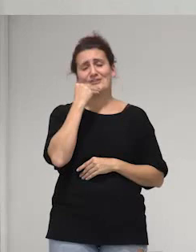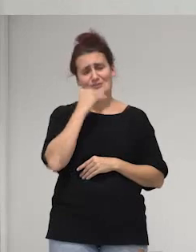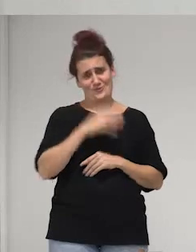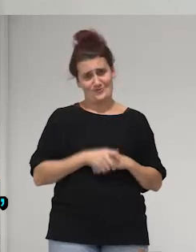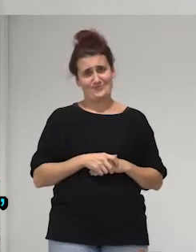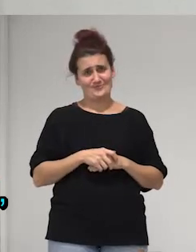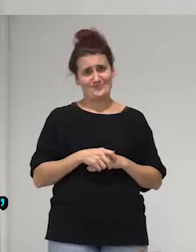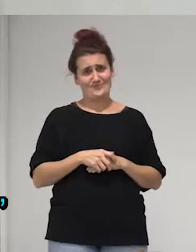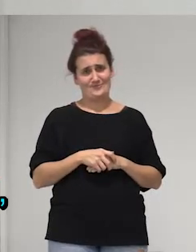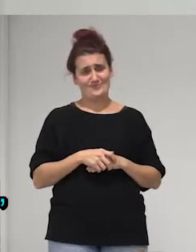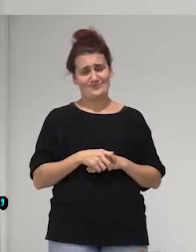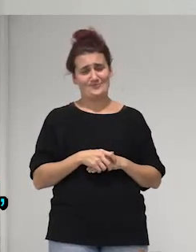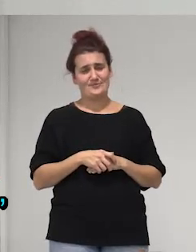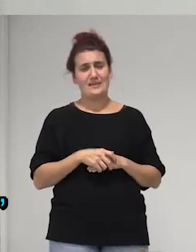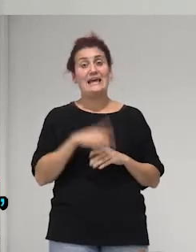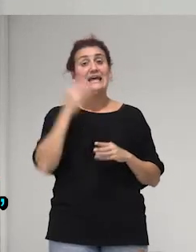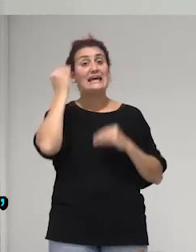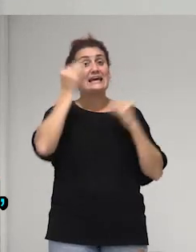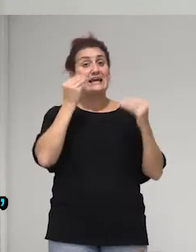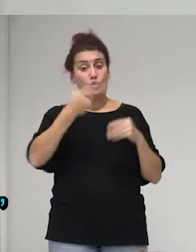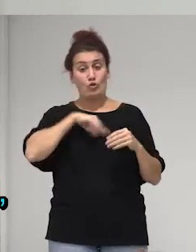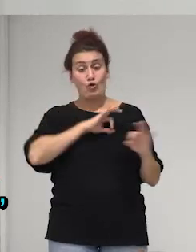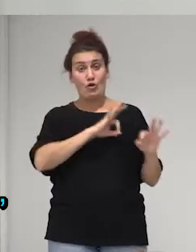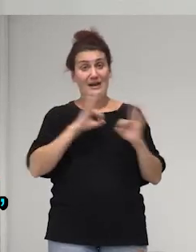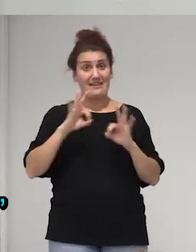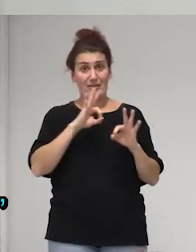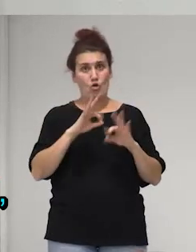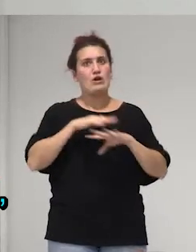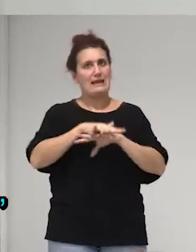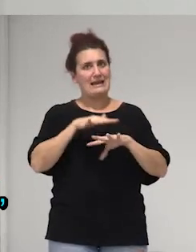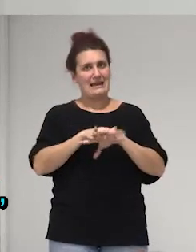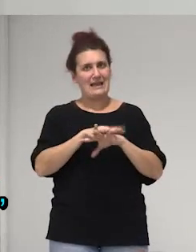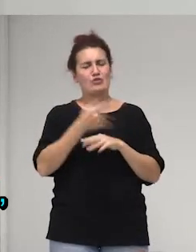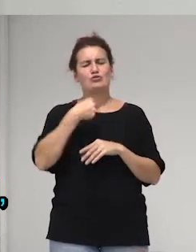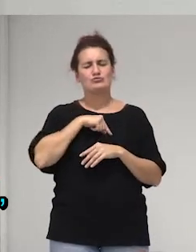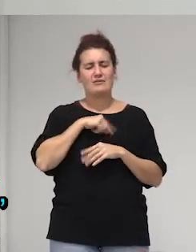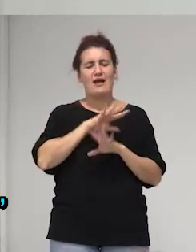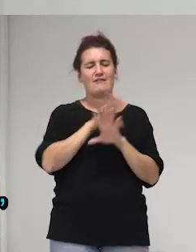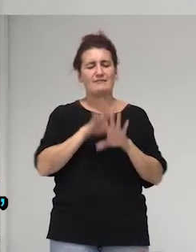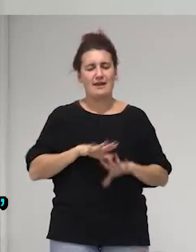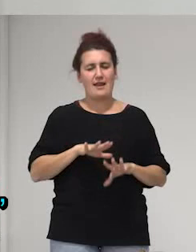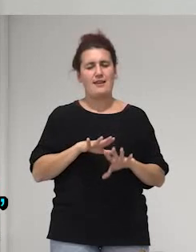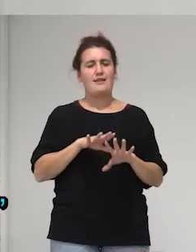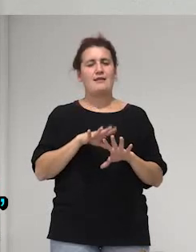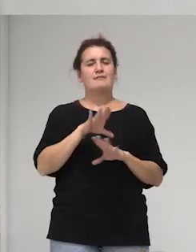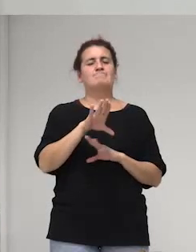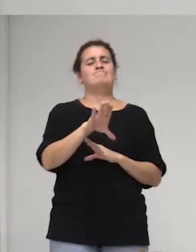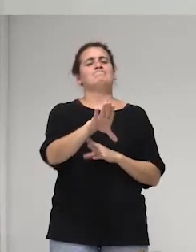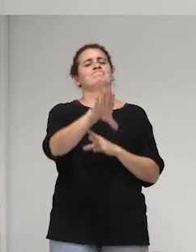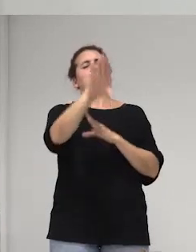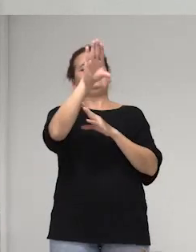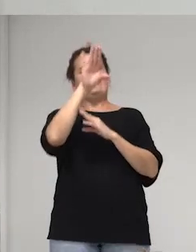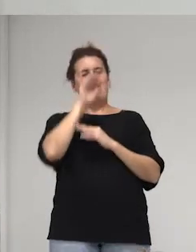y creo que como organización y como red hemos entendido la sororidad desde eso